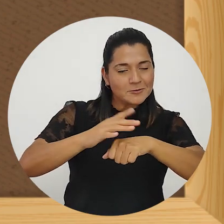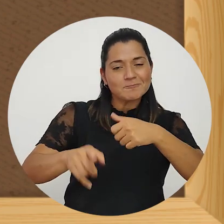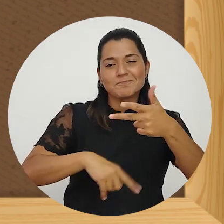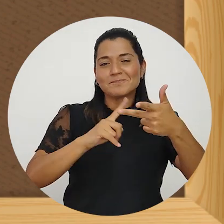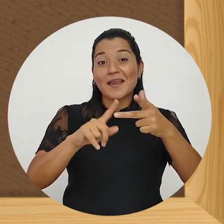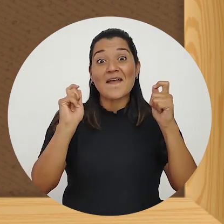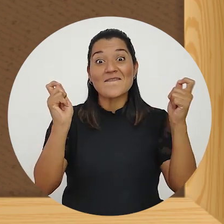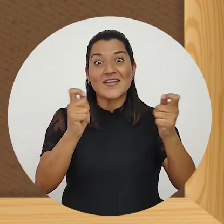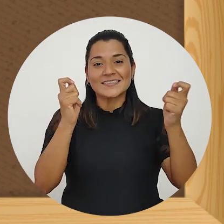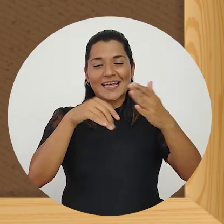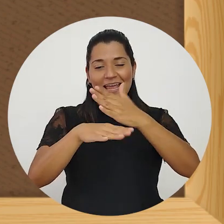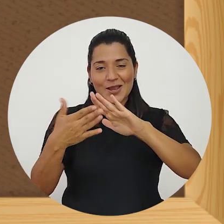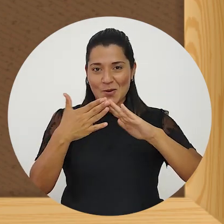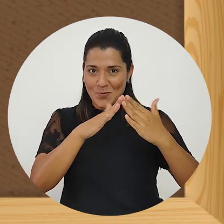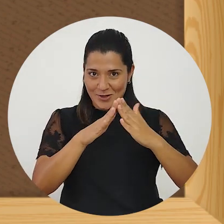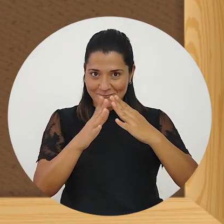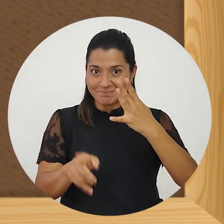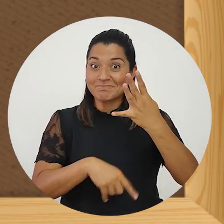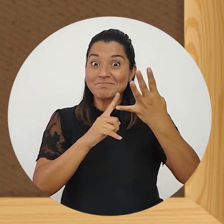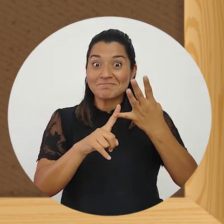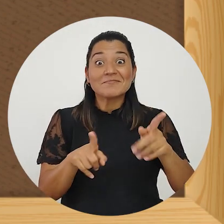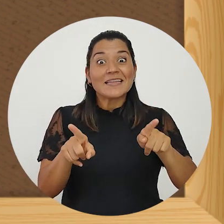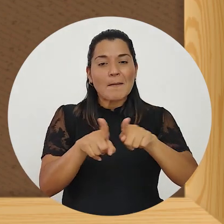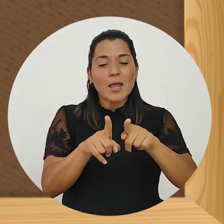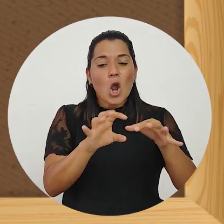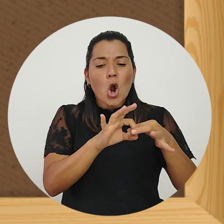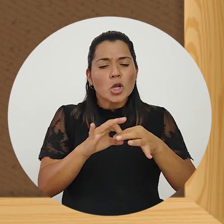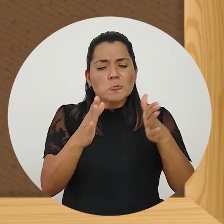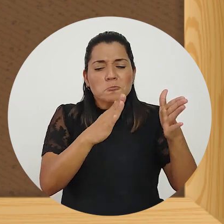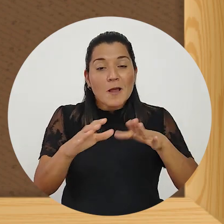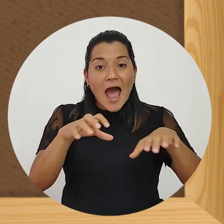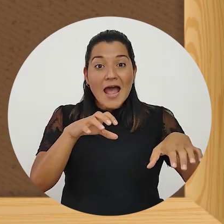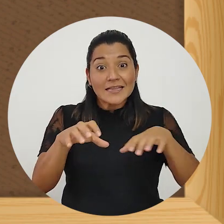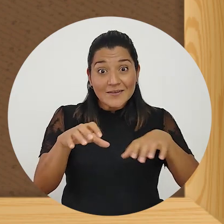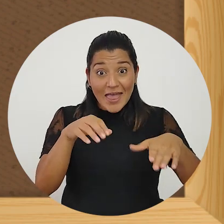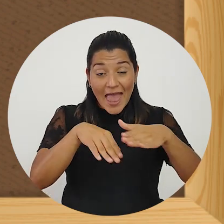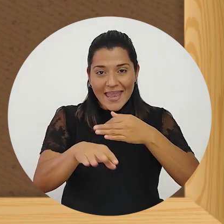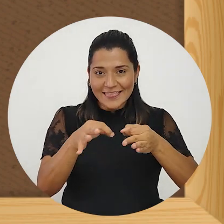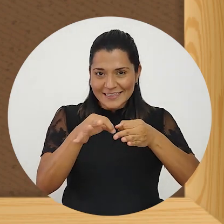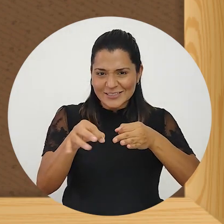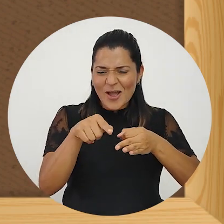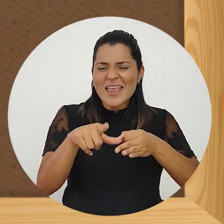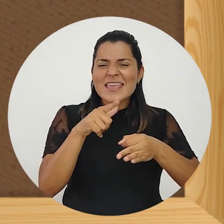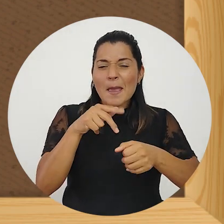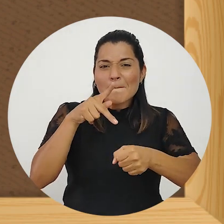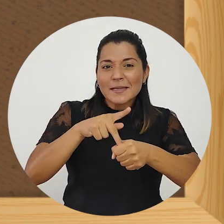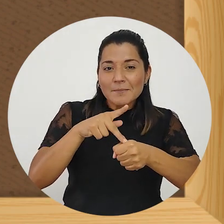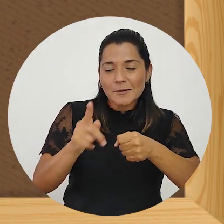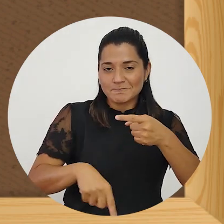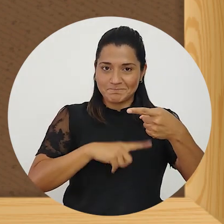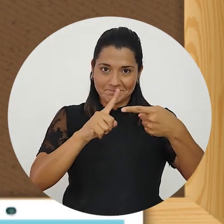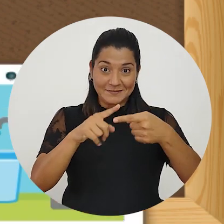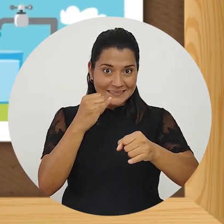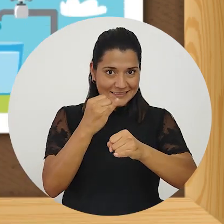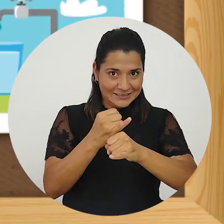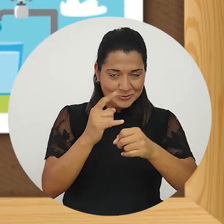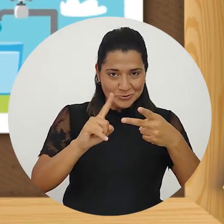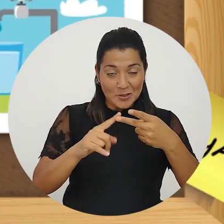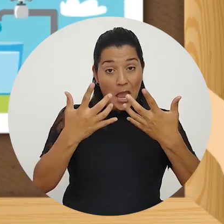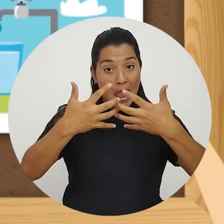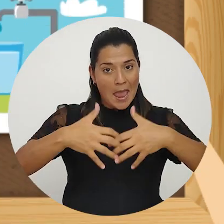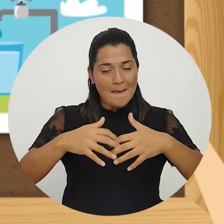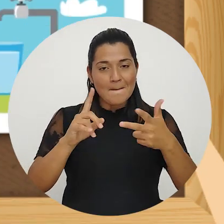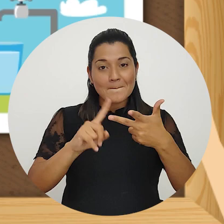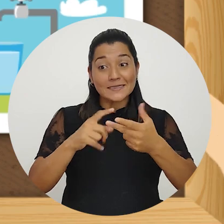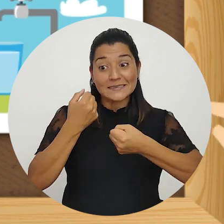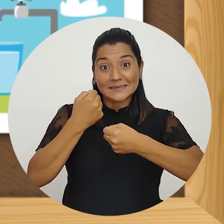patentes y fiestas comunales. Y también, coordinar actividades distritales que se ejecuten entre instituciones del